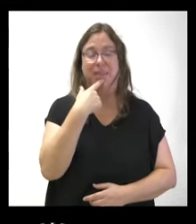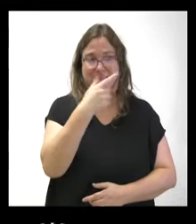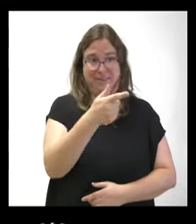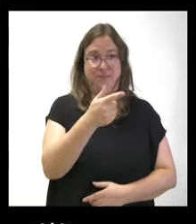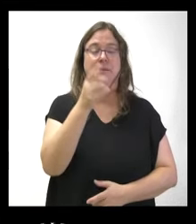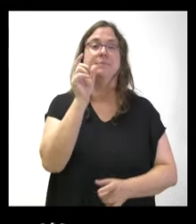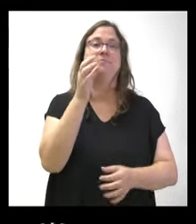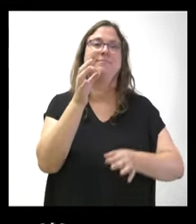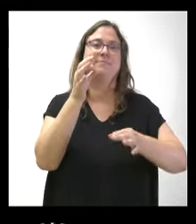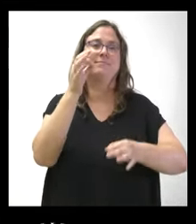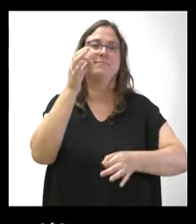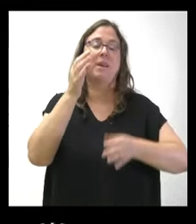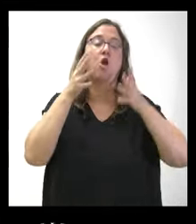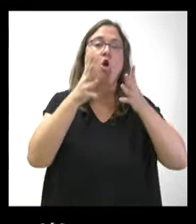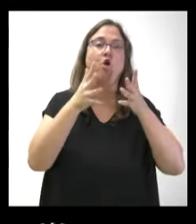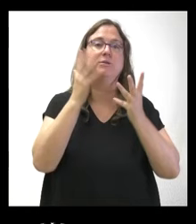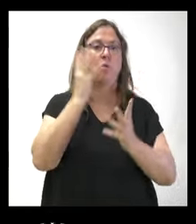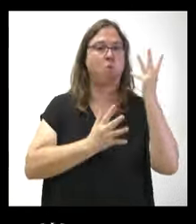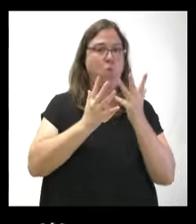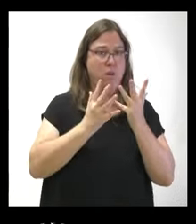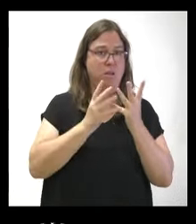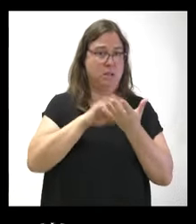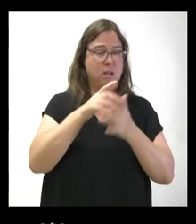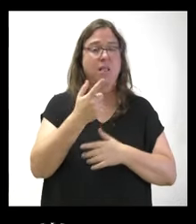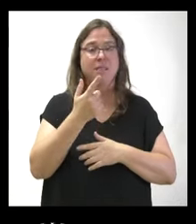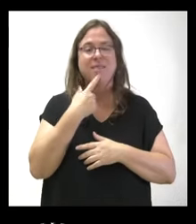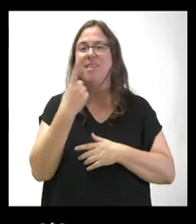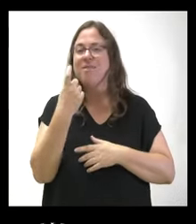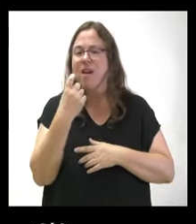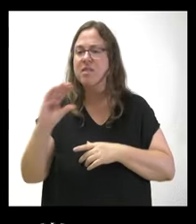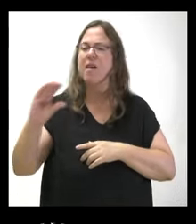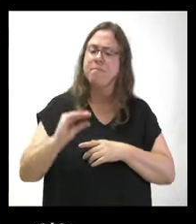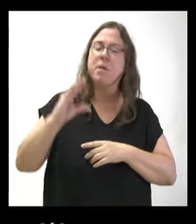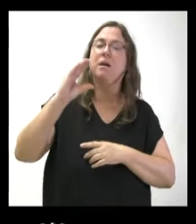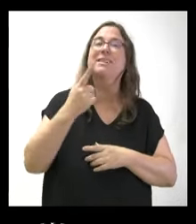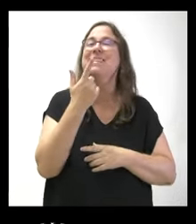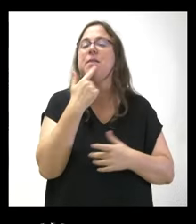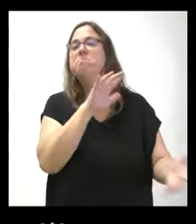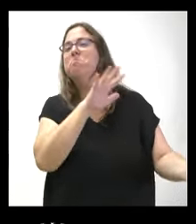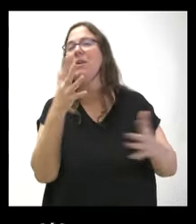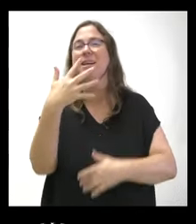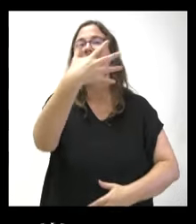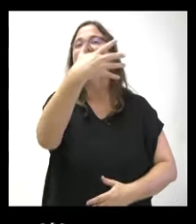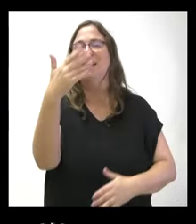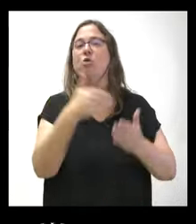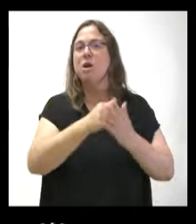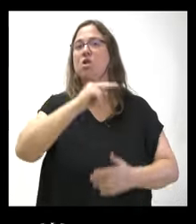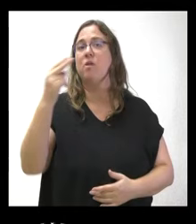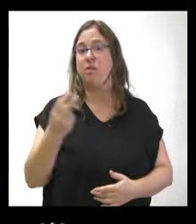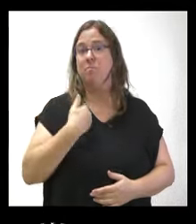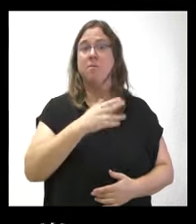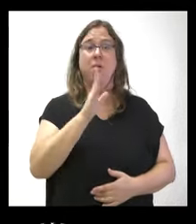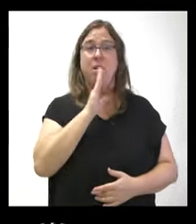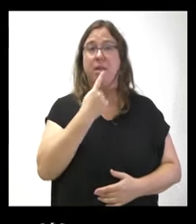el Consejo de Cuentas de Castilla y León, ¿nos puede decir más o menos si esos 500 millones de euros a los que usted